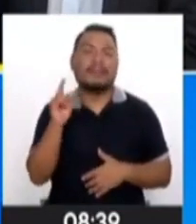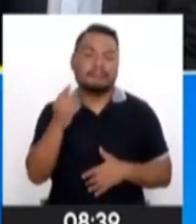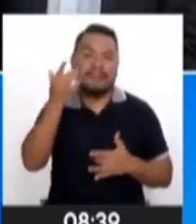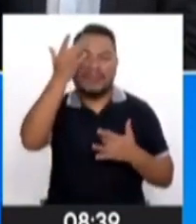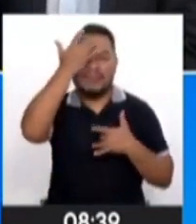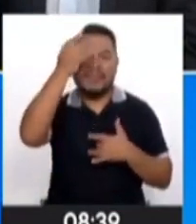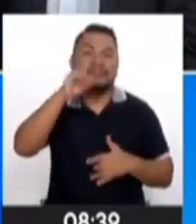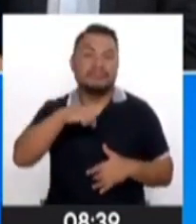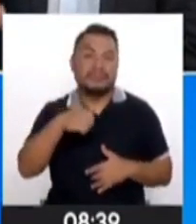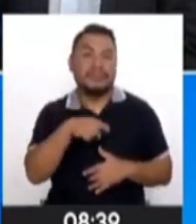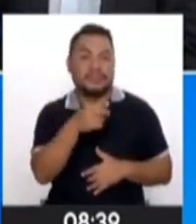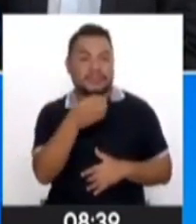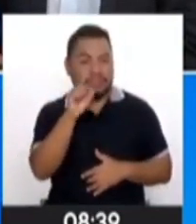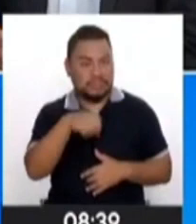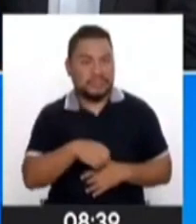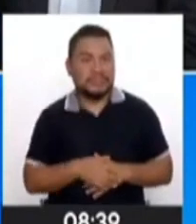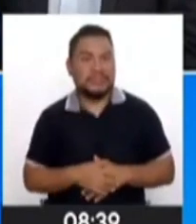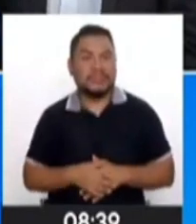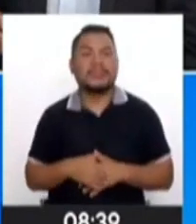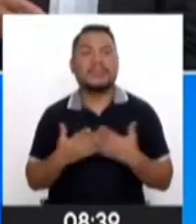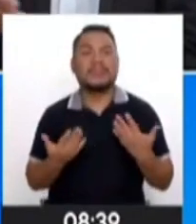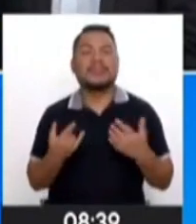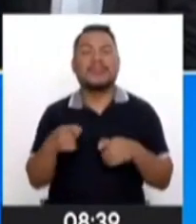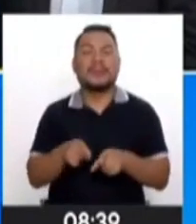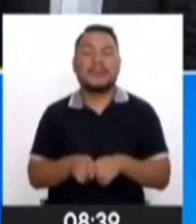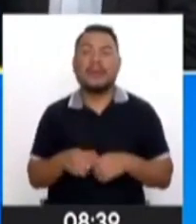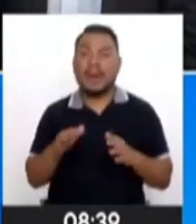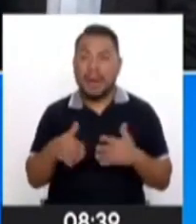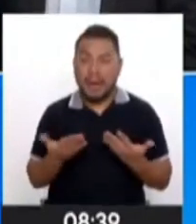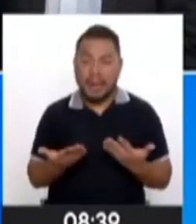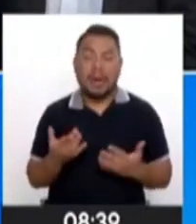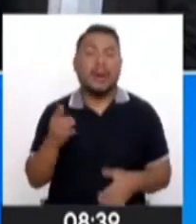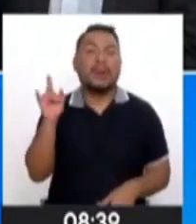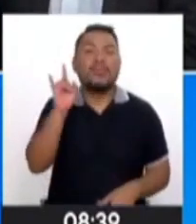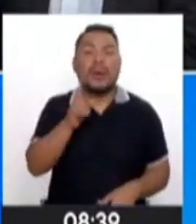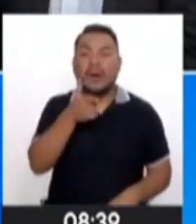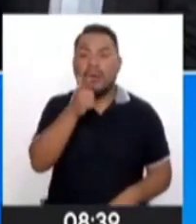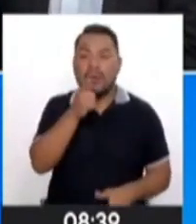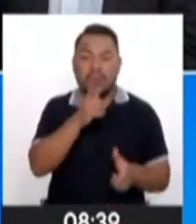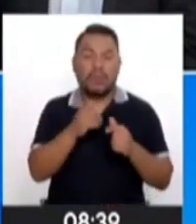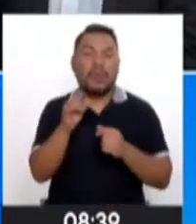has descrito muy bien. Hay un uso, un uso social, cultural, además.